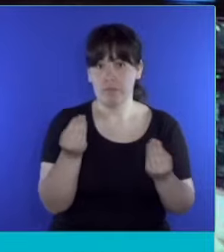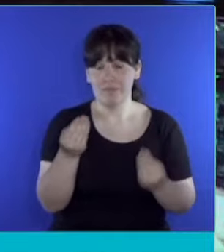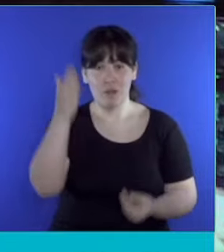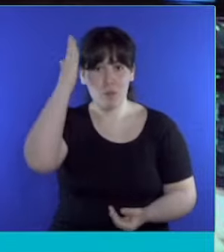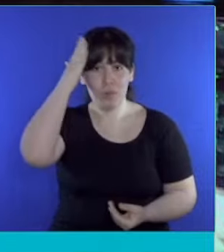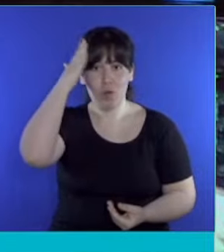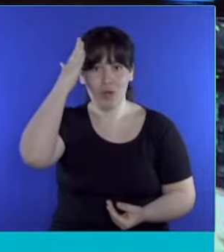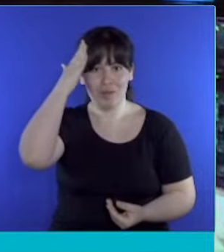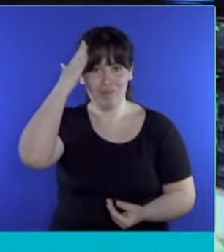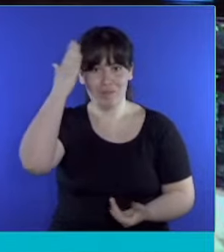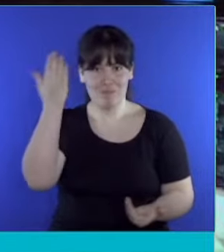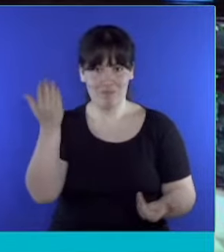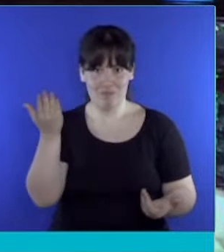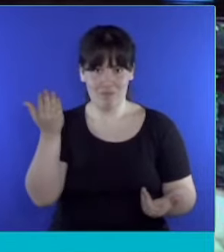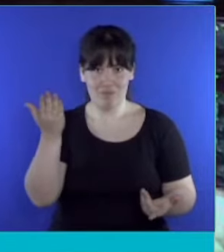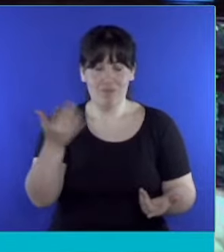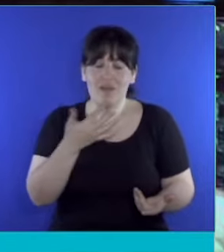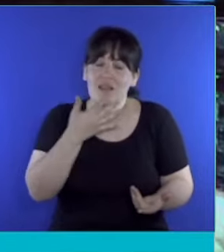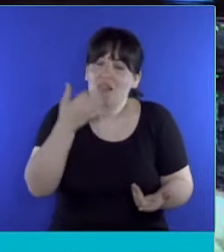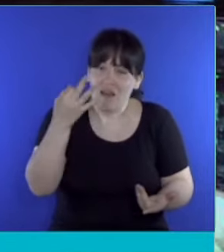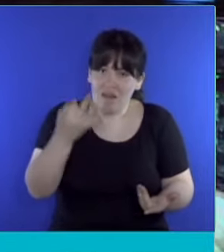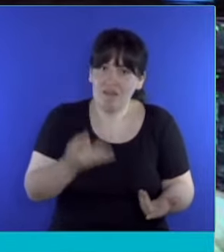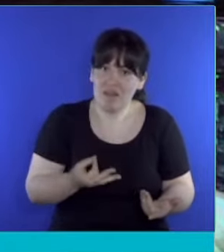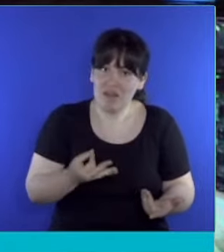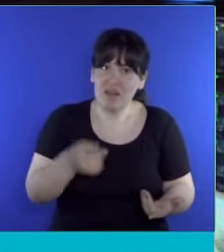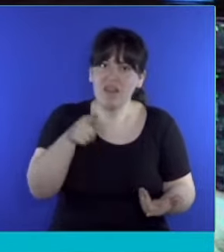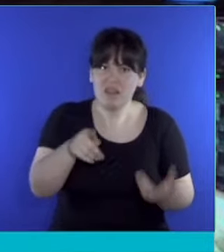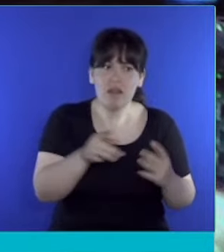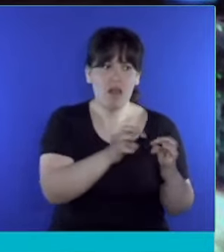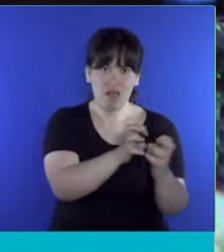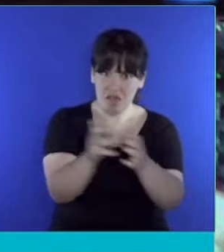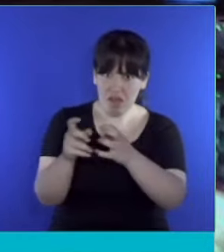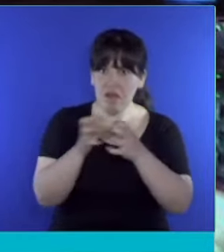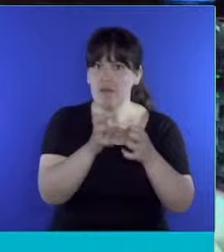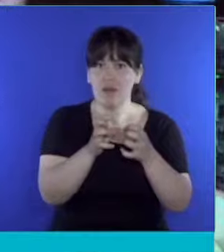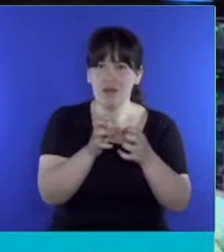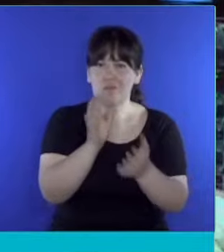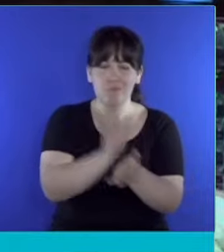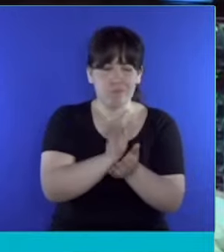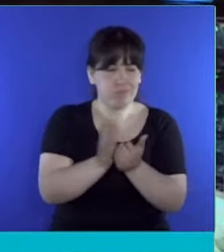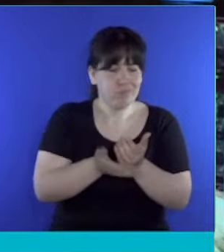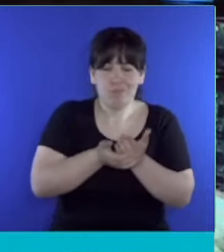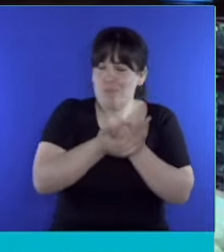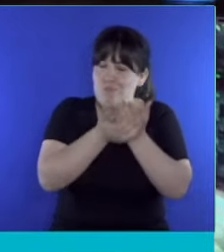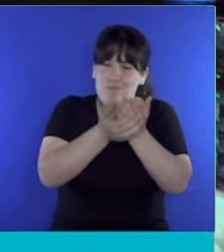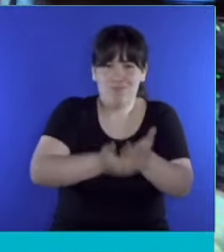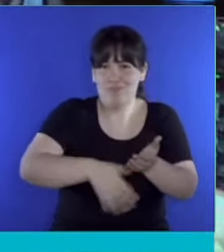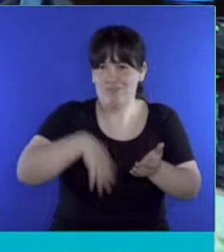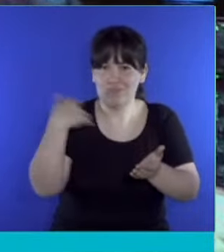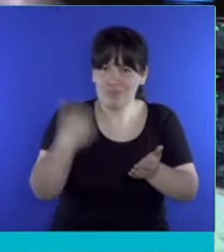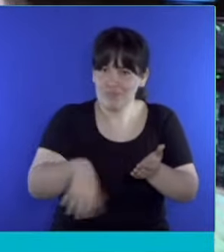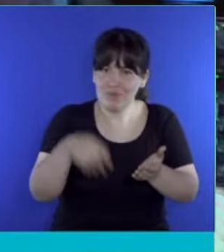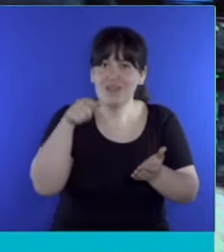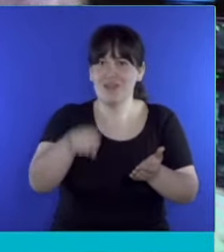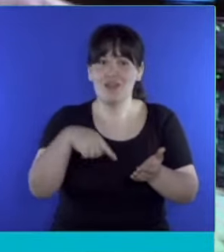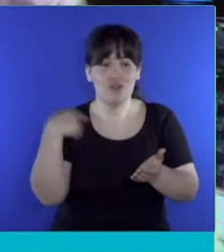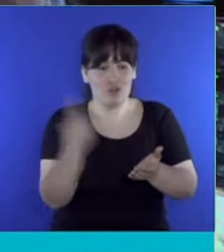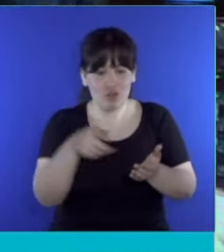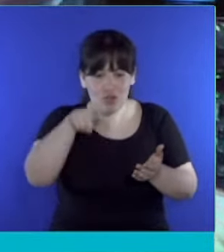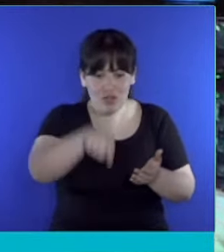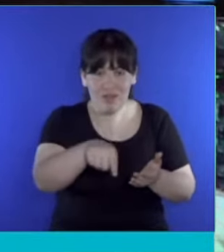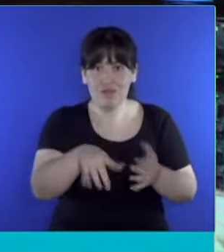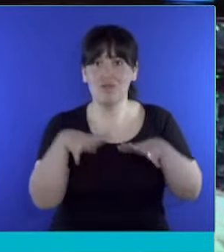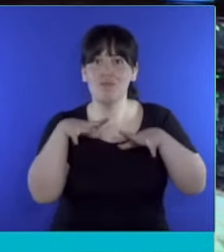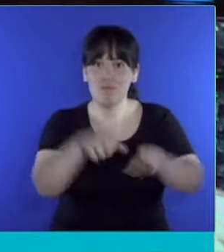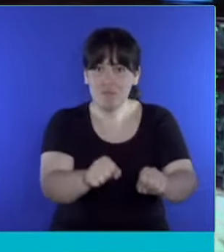señor Presidente. Y la verdad que este debate justifica como nada que expropiemos un bien